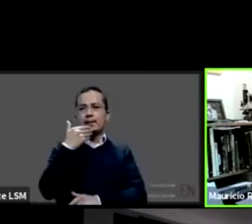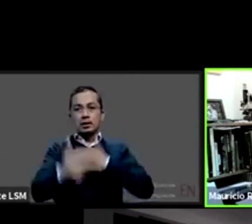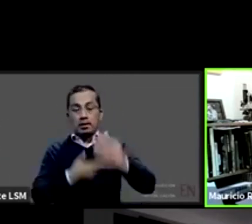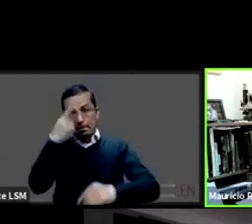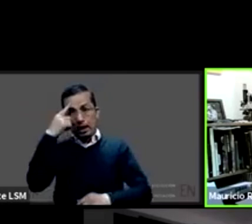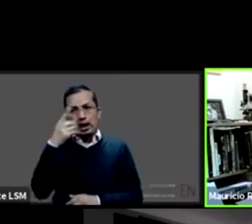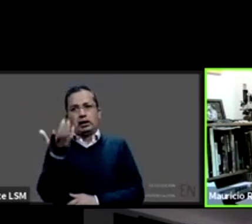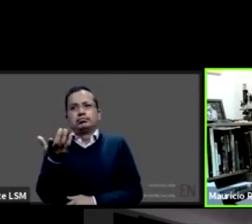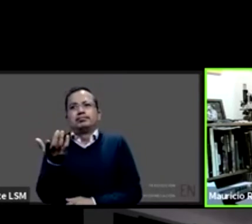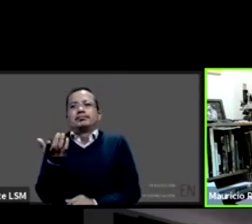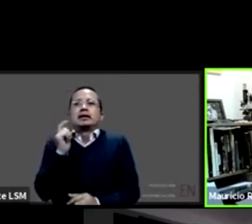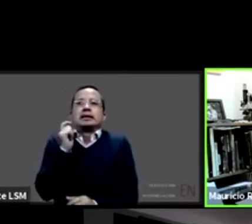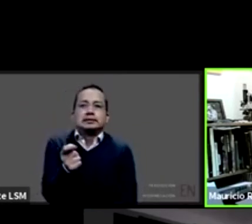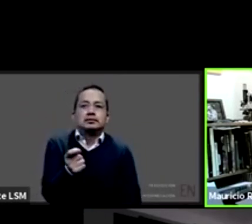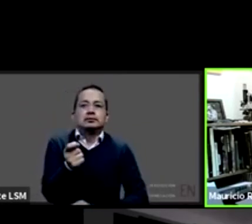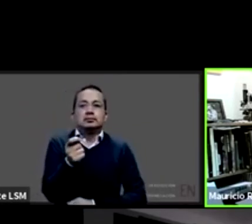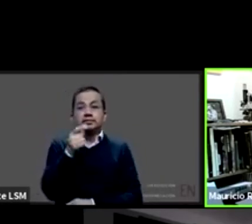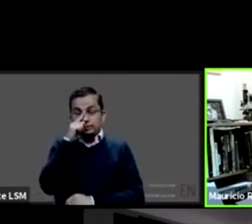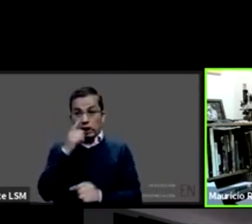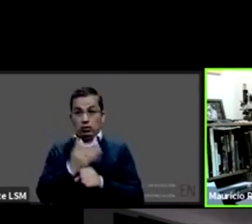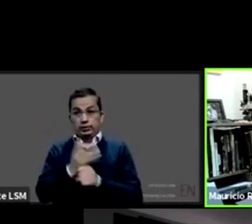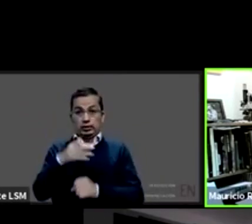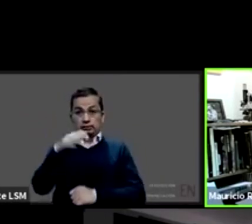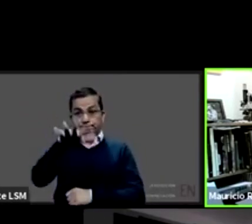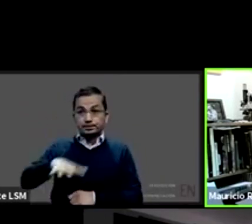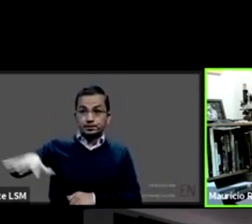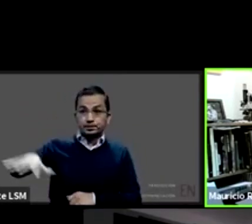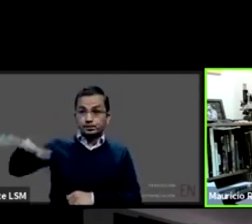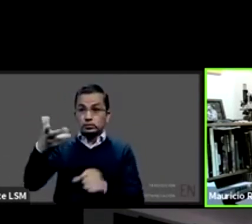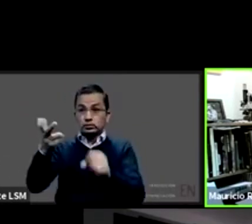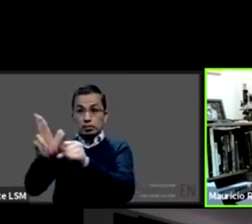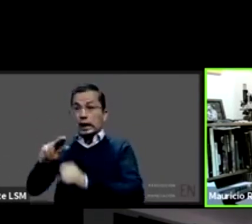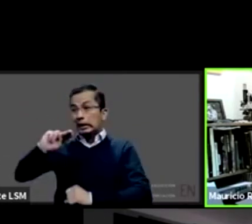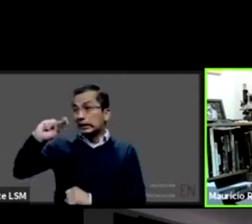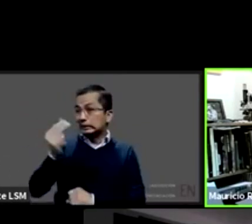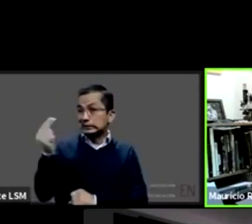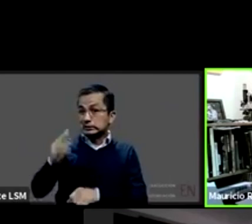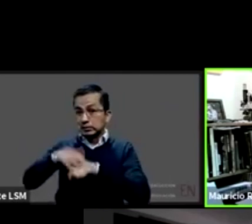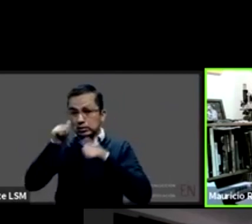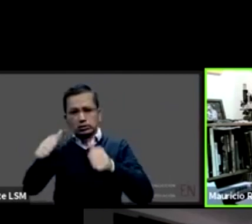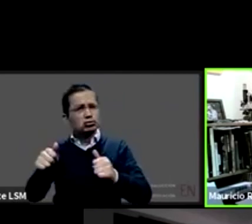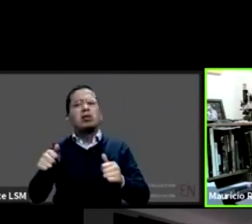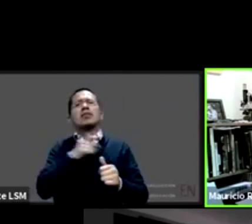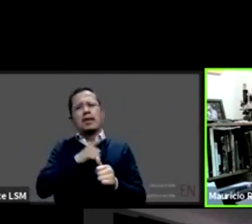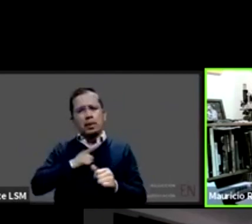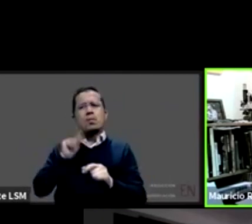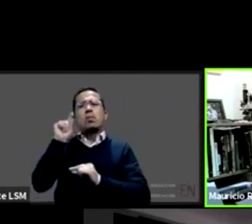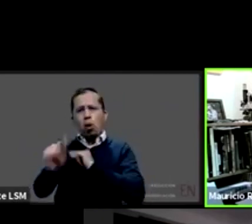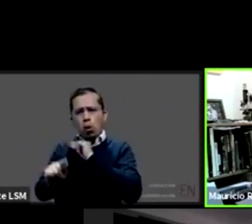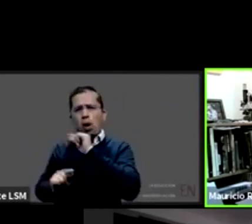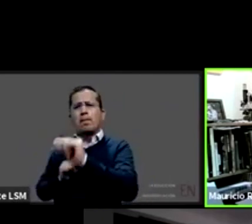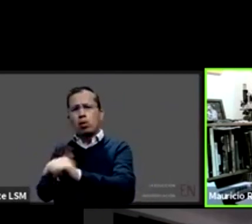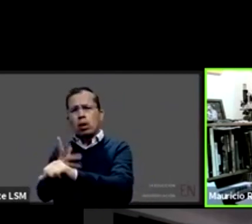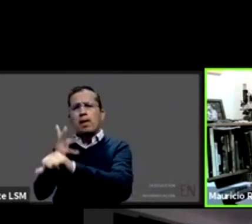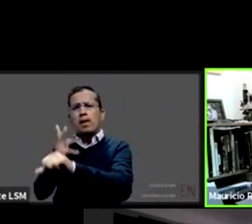necesidad que vemos y que pues poco a poco llegue a todos los rincones la sensibilidad